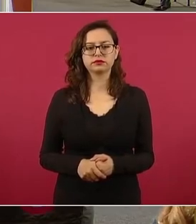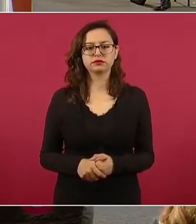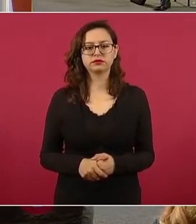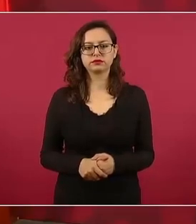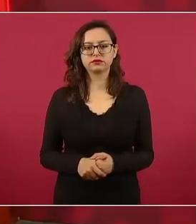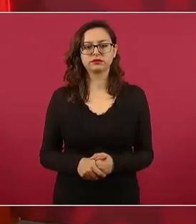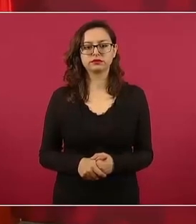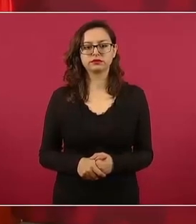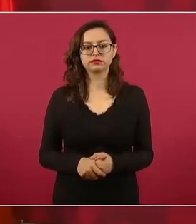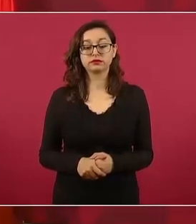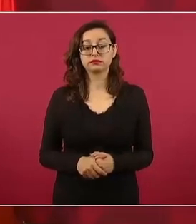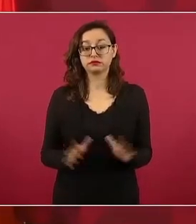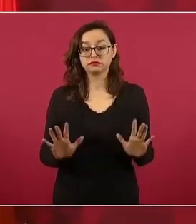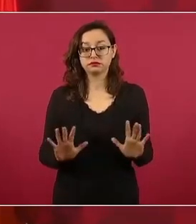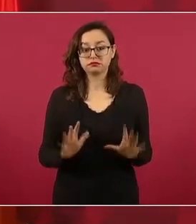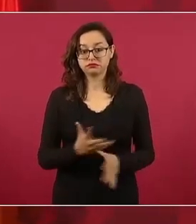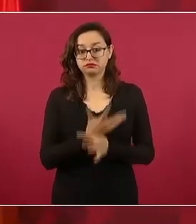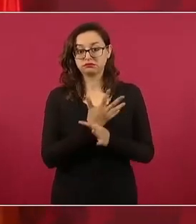Esto es Cinegi.